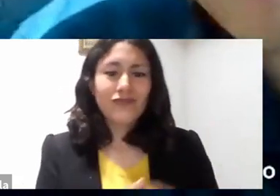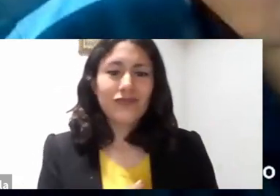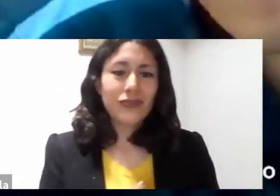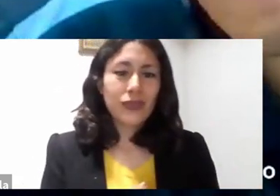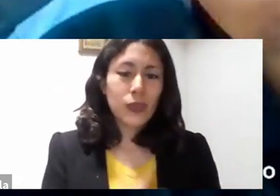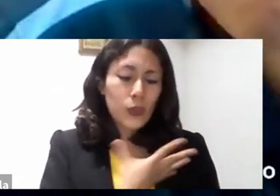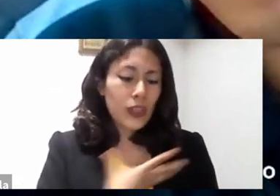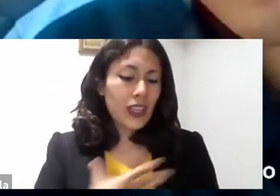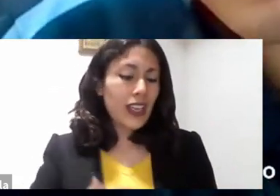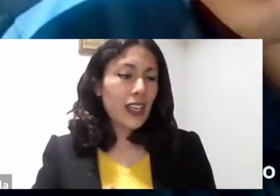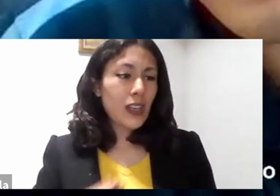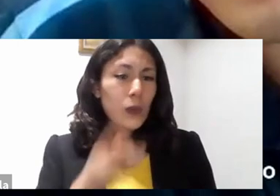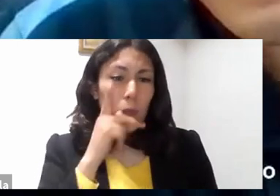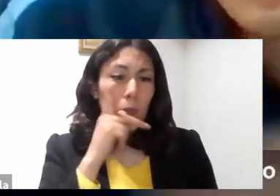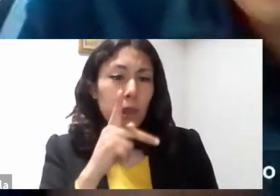misericordioso